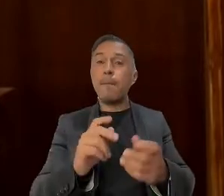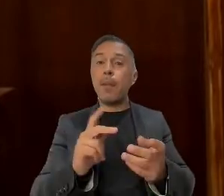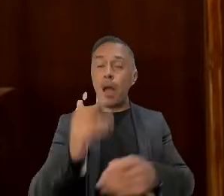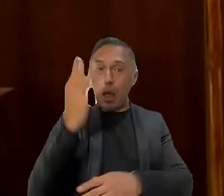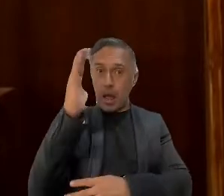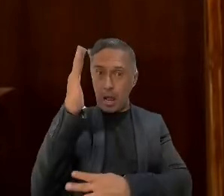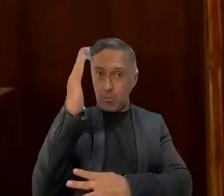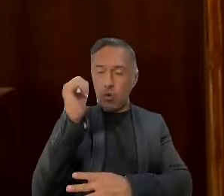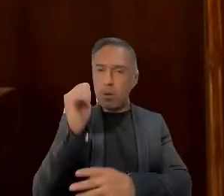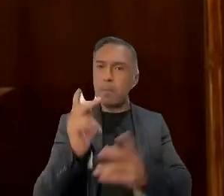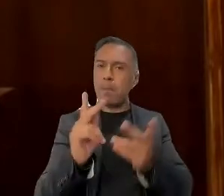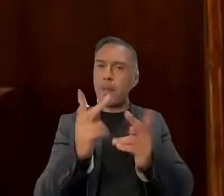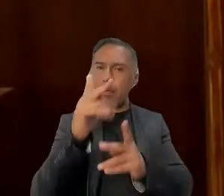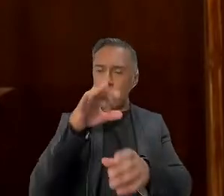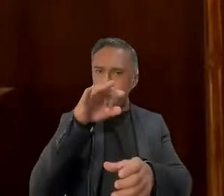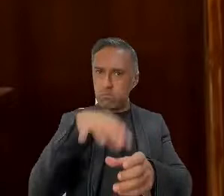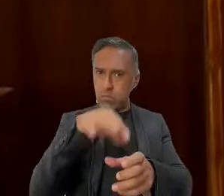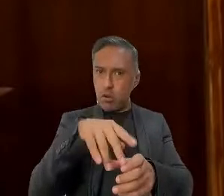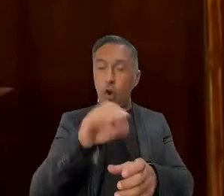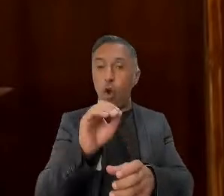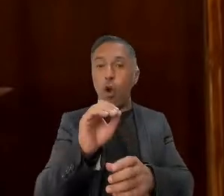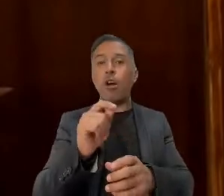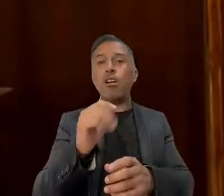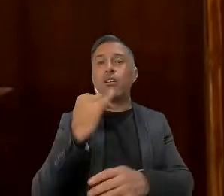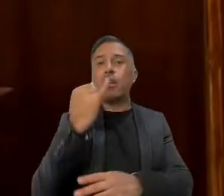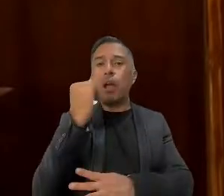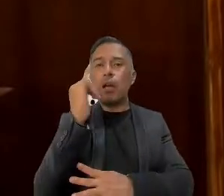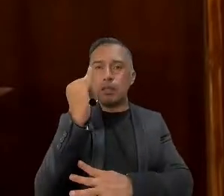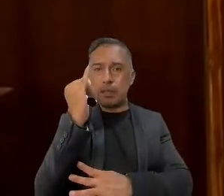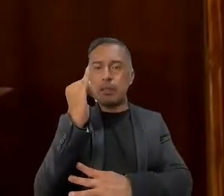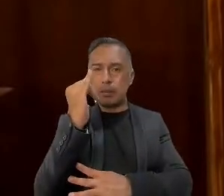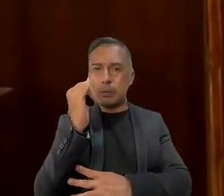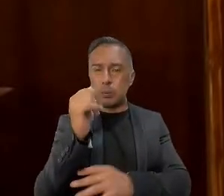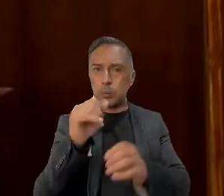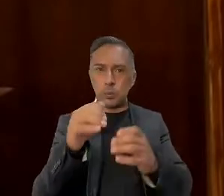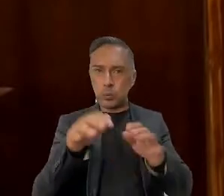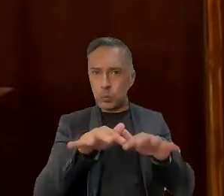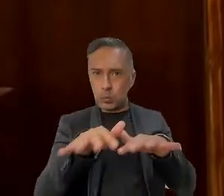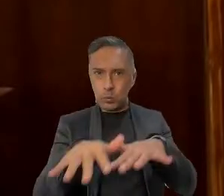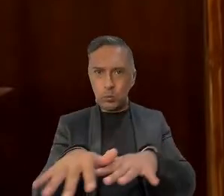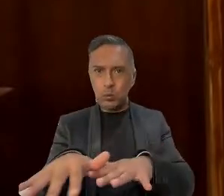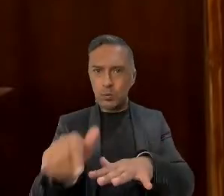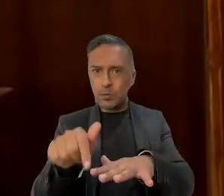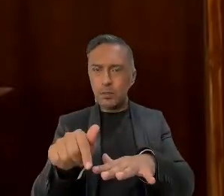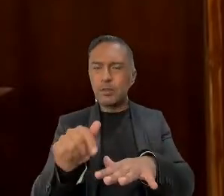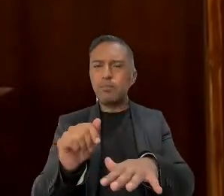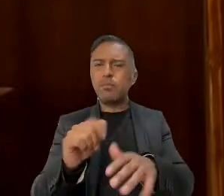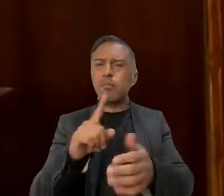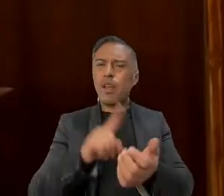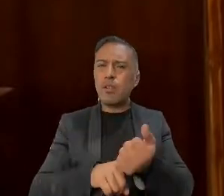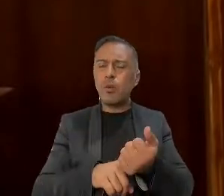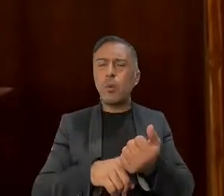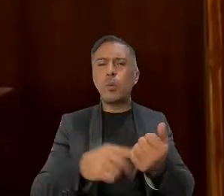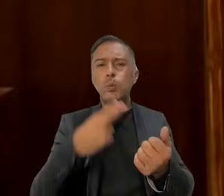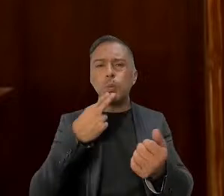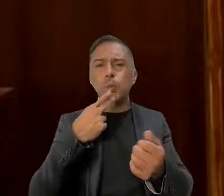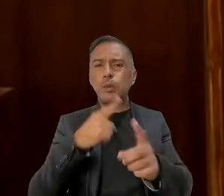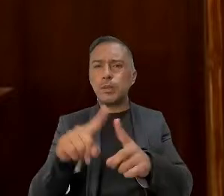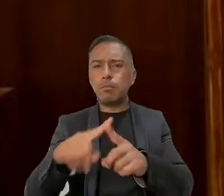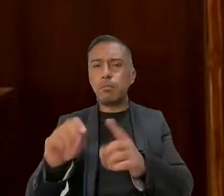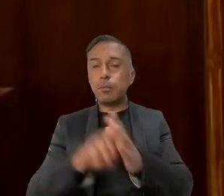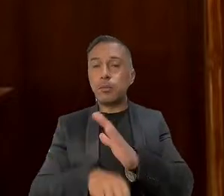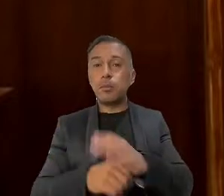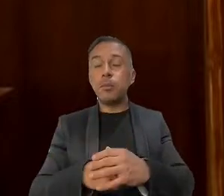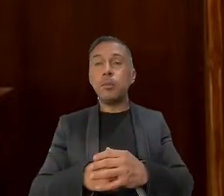o crear un jardín infiltrante. Utilizar soluciones naturales como reducir el